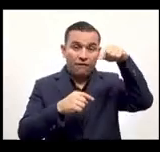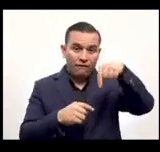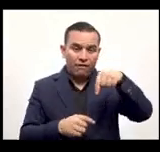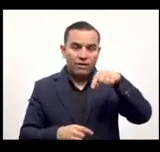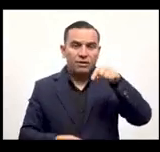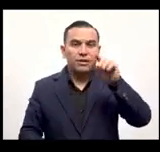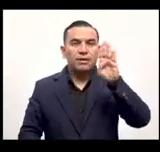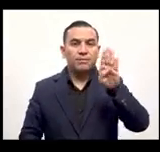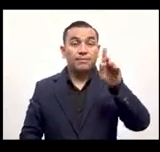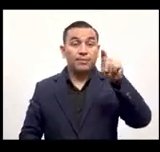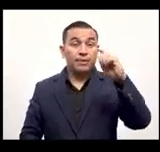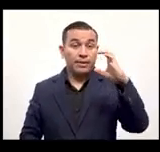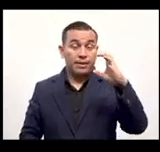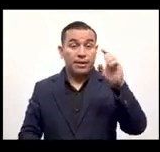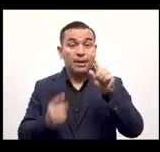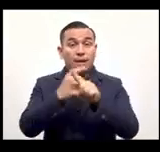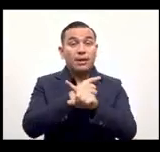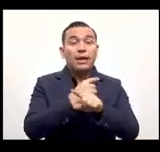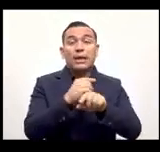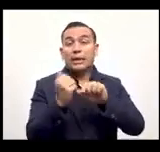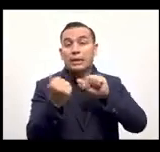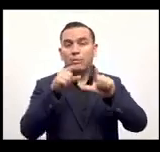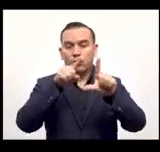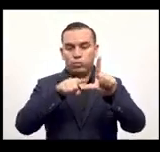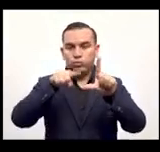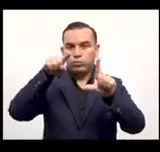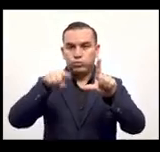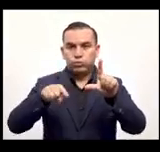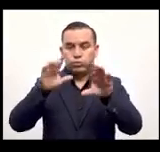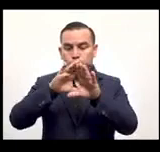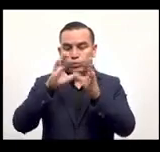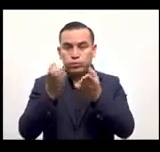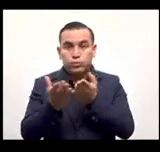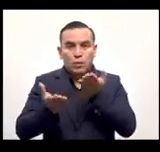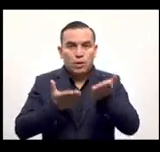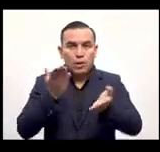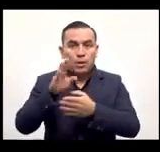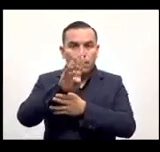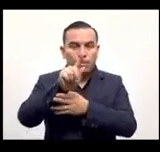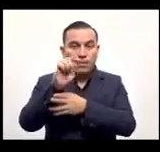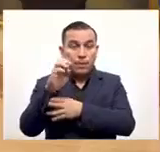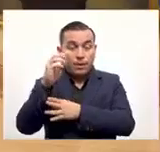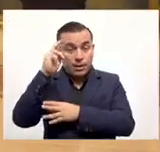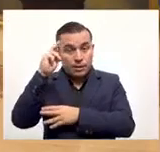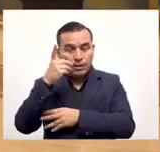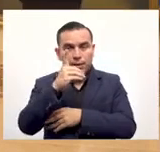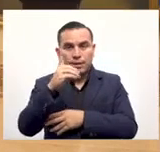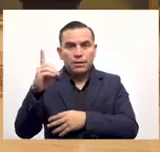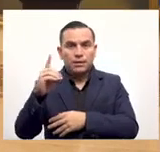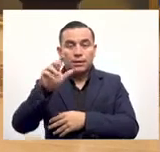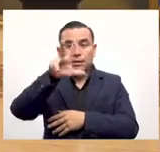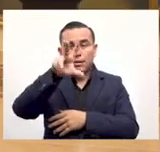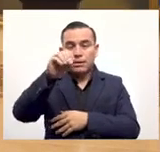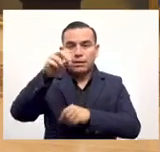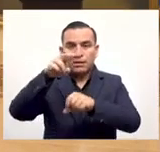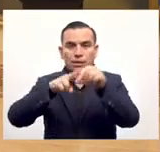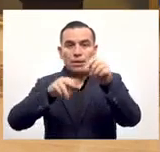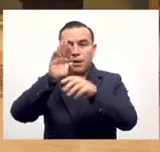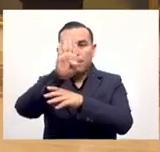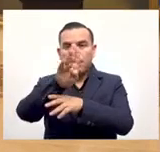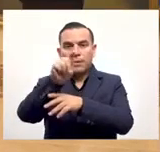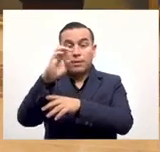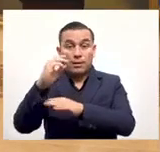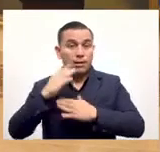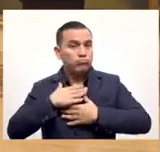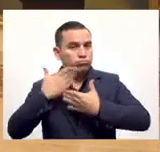únicamente cuánto valen esos dólares en bitcoin de acuerdo al mercado en la parte de la derecha los bitcoins que tiene en este caso los 30 dólares